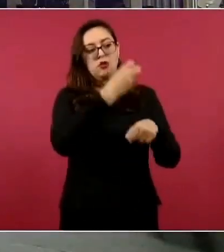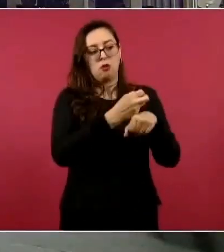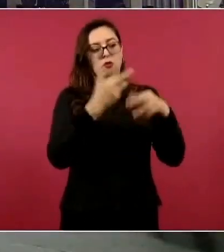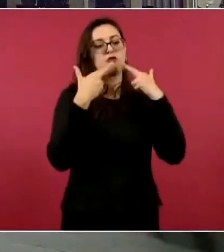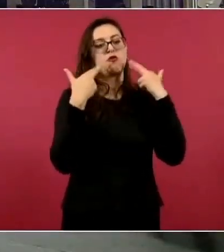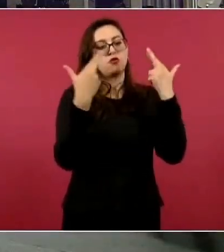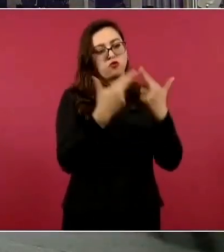¿Quién sigue? Gracias.